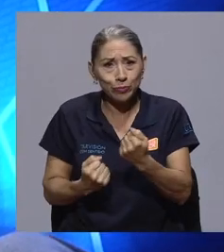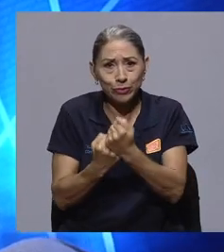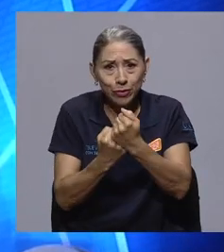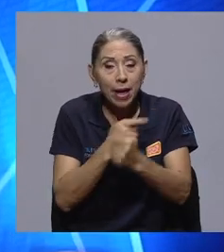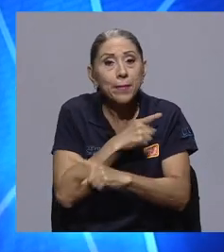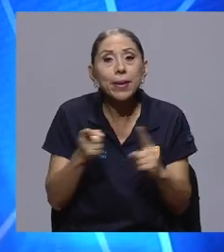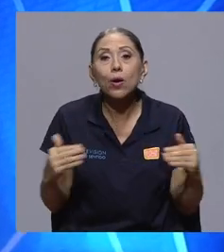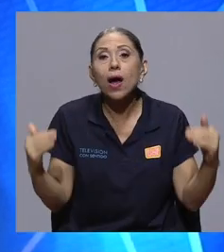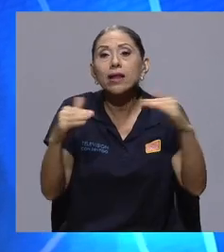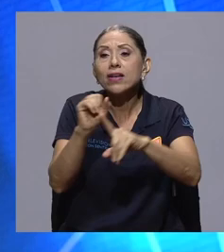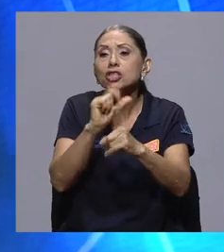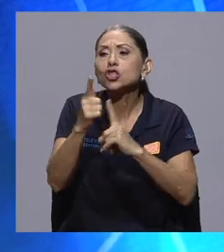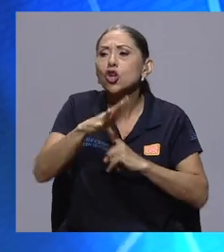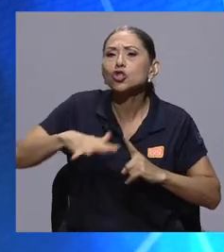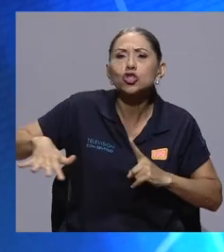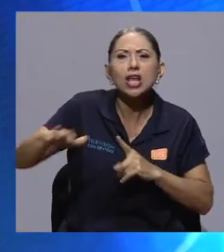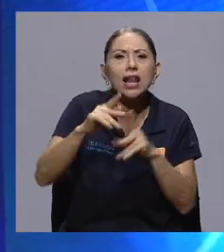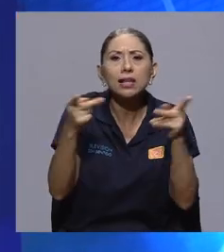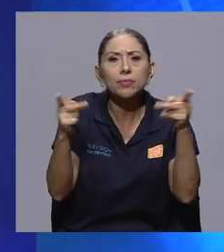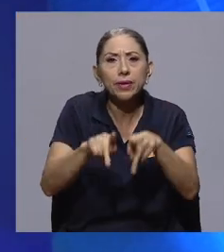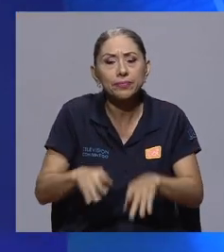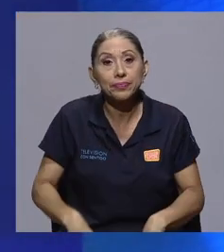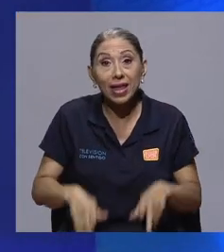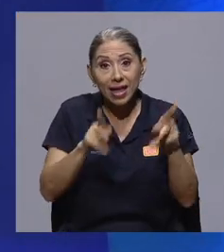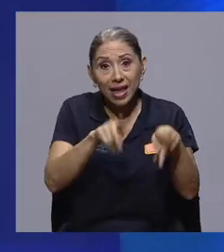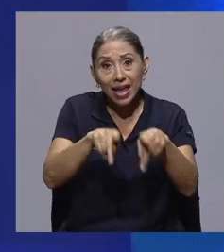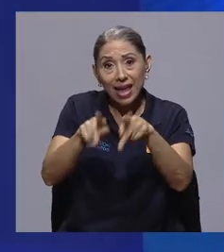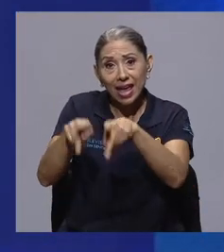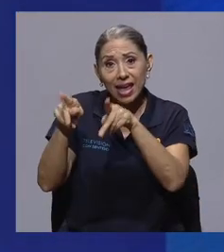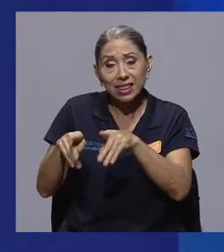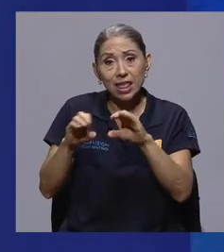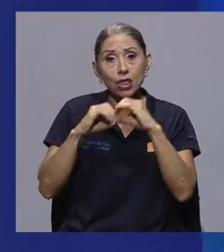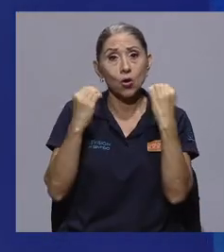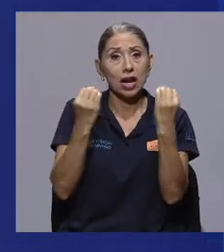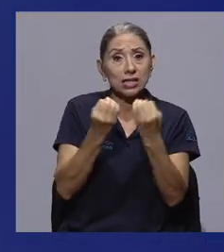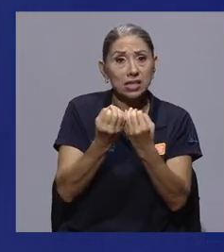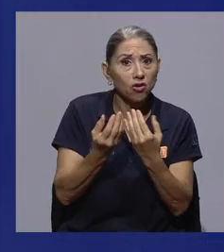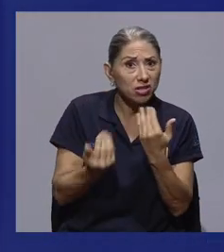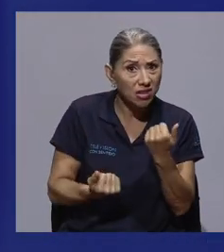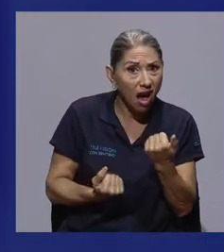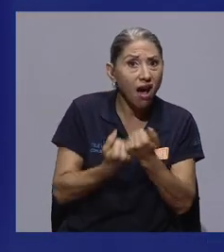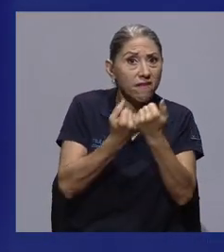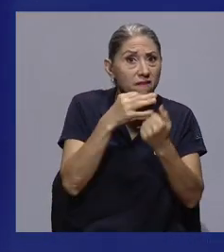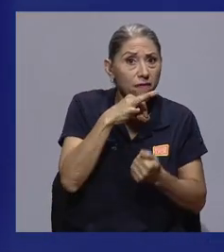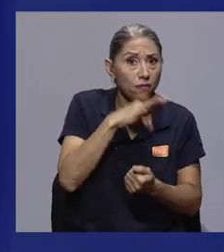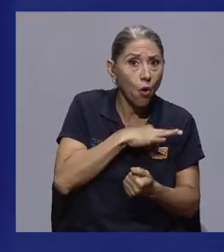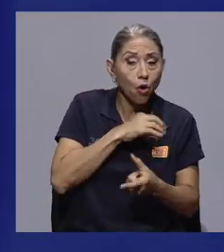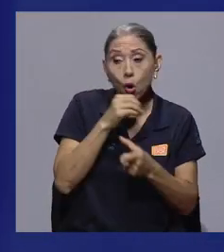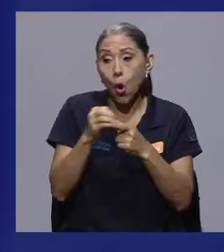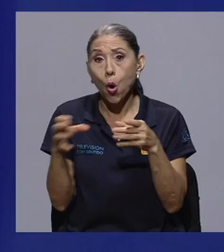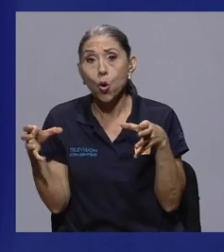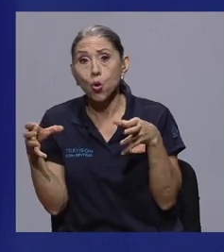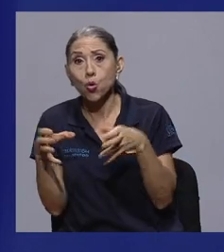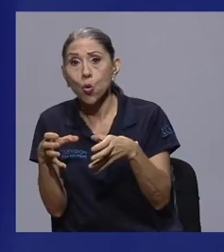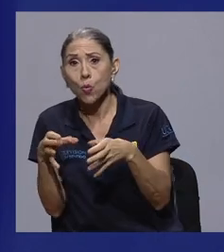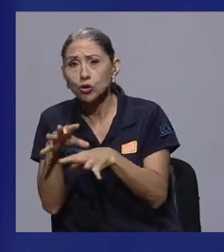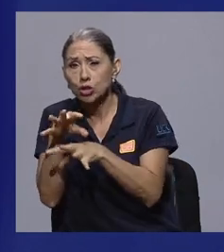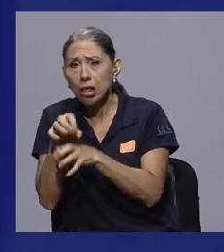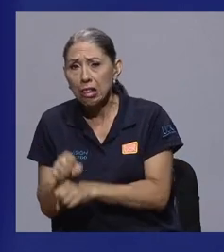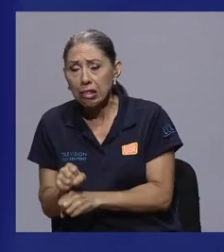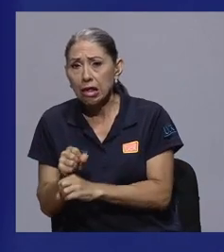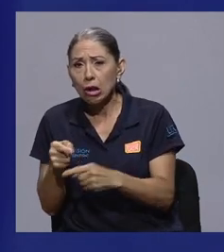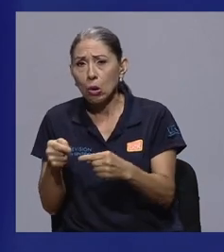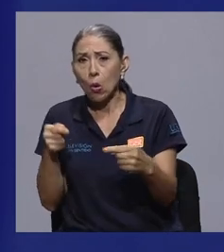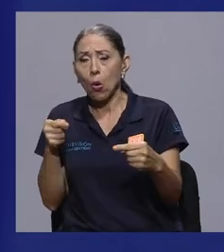pero a nivel social, ¿cómo se está moviendo eso? ¿La gente de las organizaciones sociales está a favor? ¿Hay grupos conservadores que están en contra?